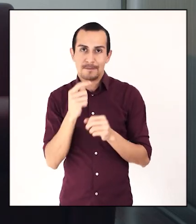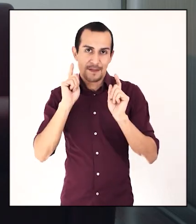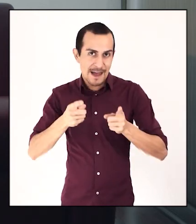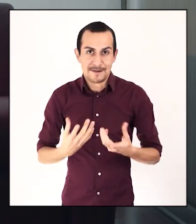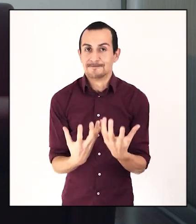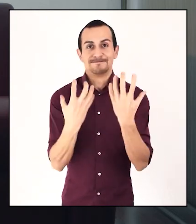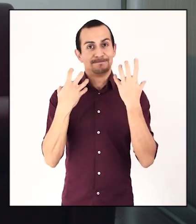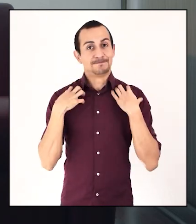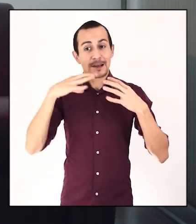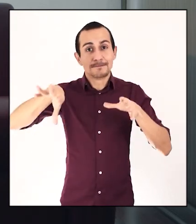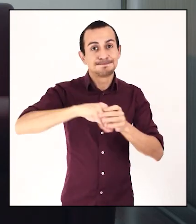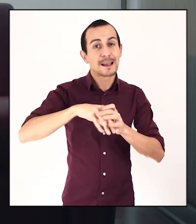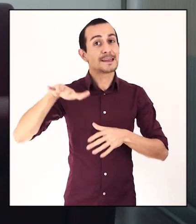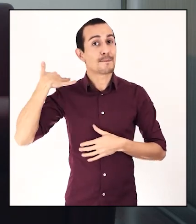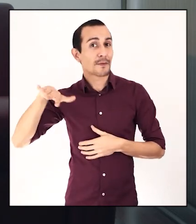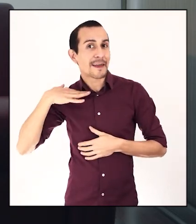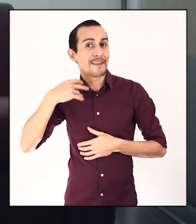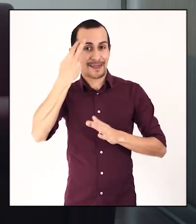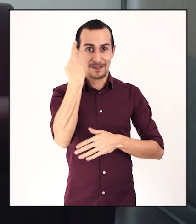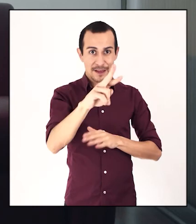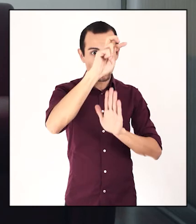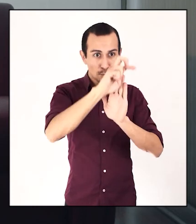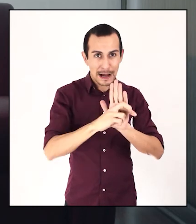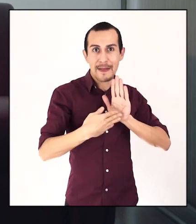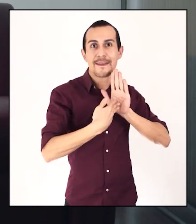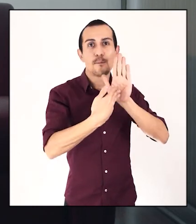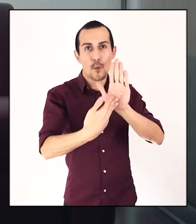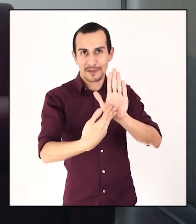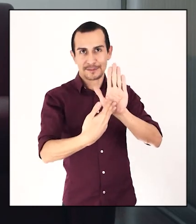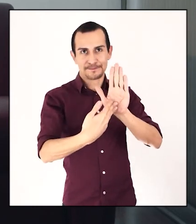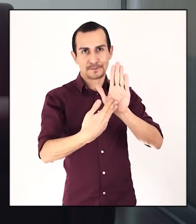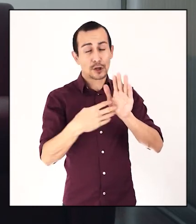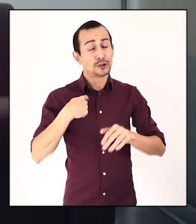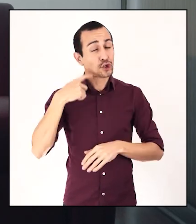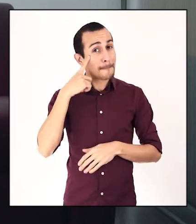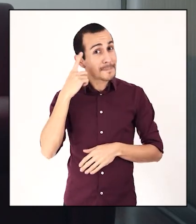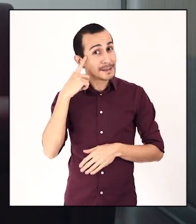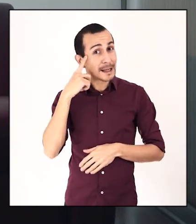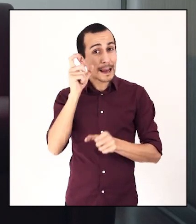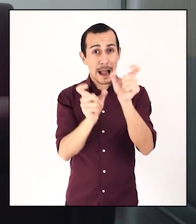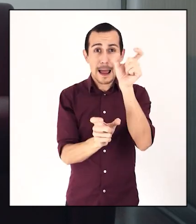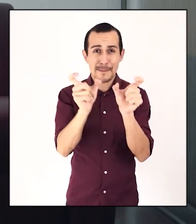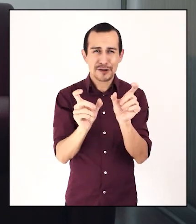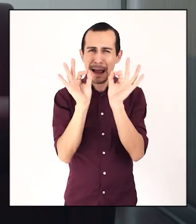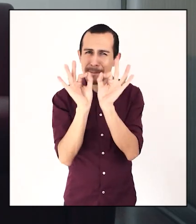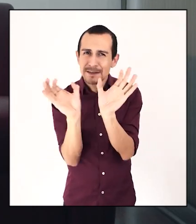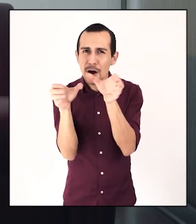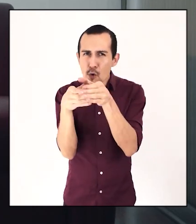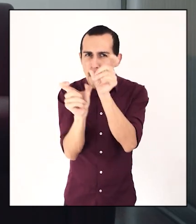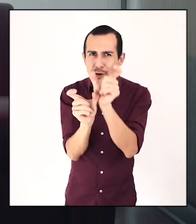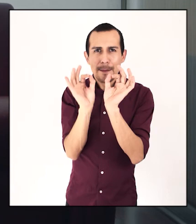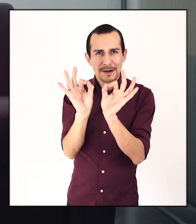debieran asumir y tener como parte esencial de su programa expositivo. Considero que esas audiencias tan